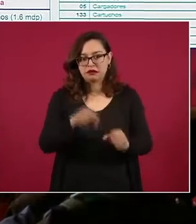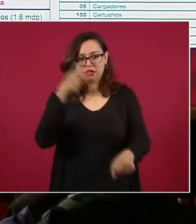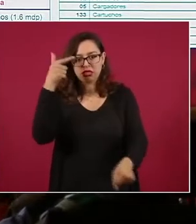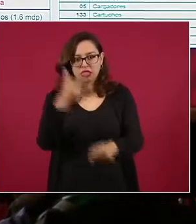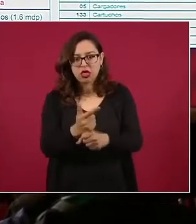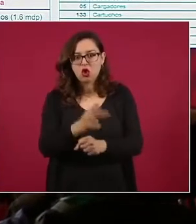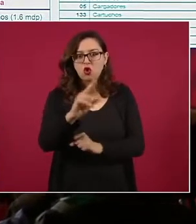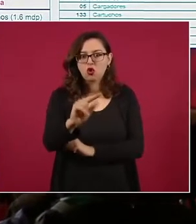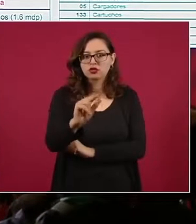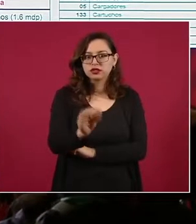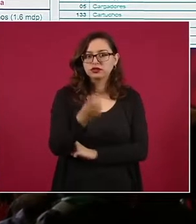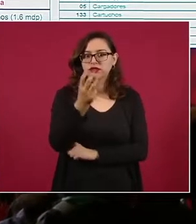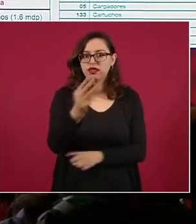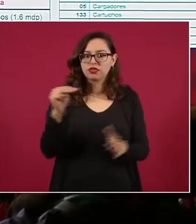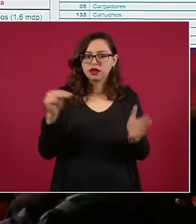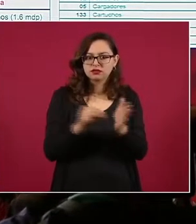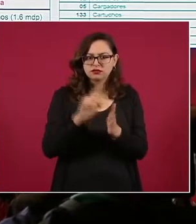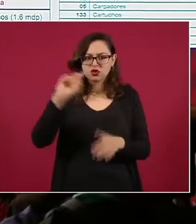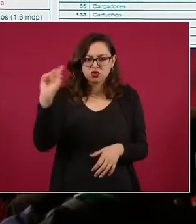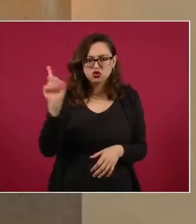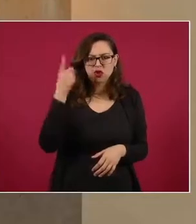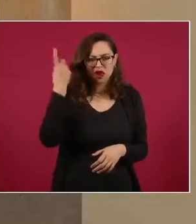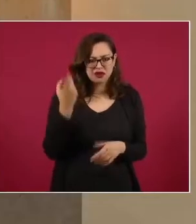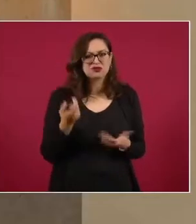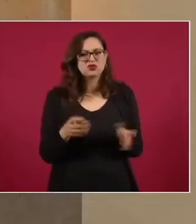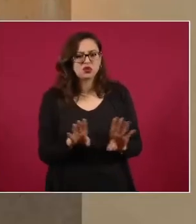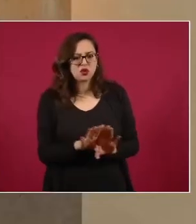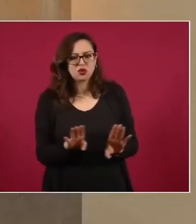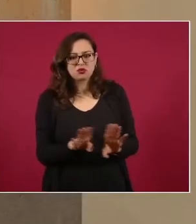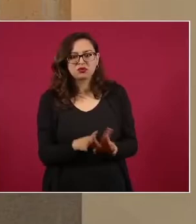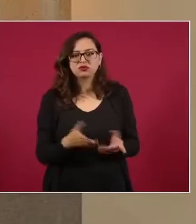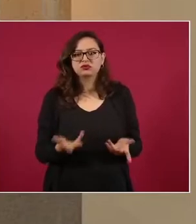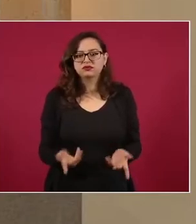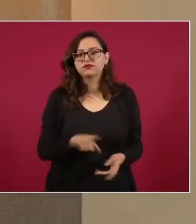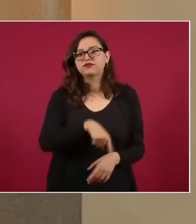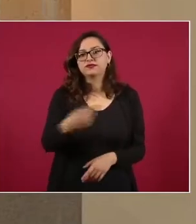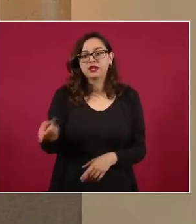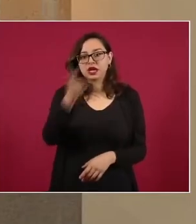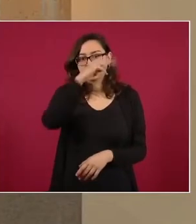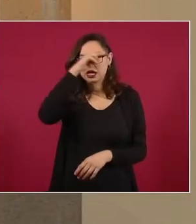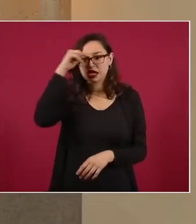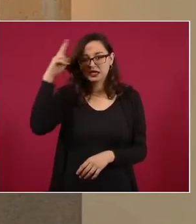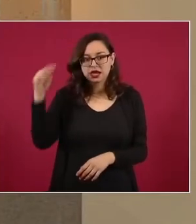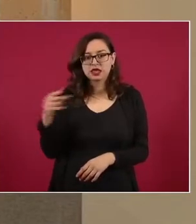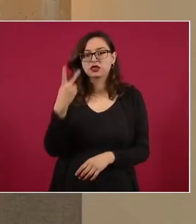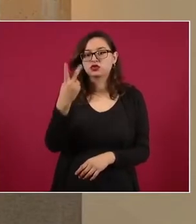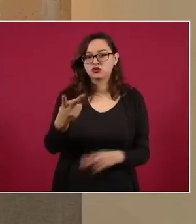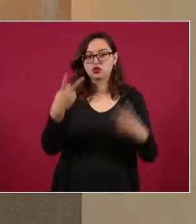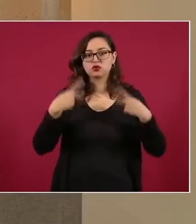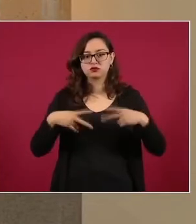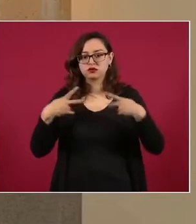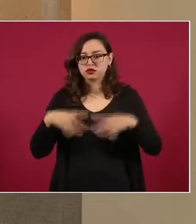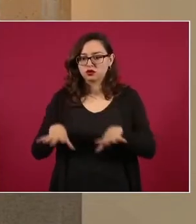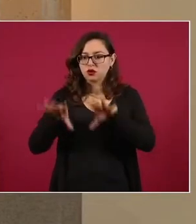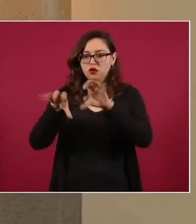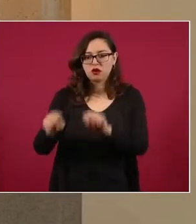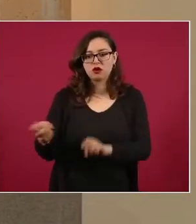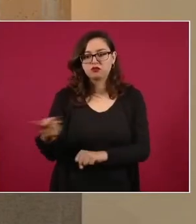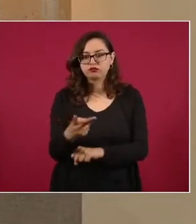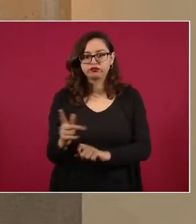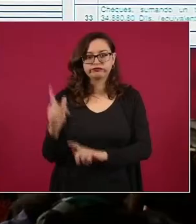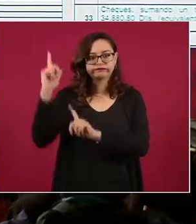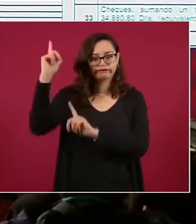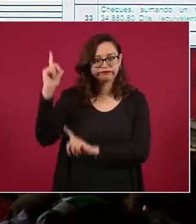sin acreditar su legal propiedad, en Ixtlán del Río, en Nayarit, dos personas con armas largas. Siguiente.